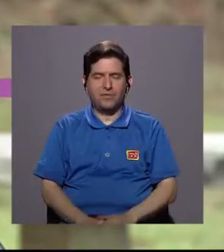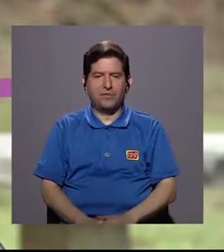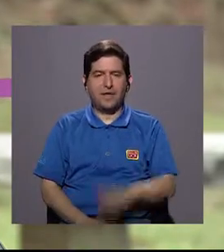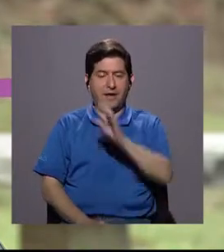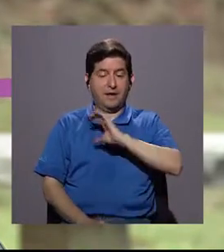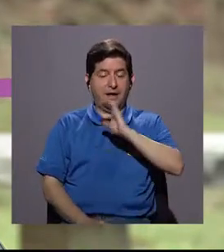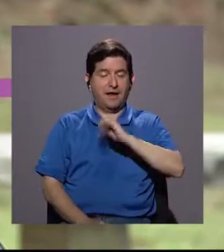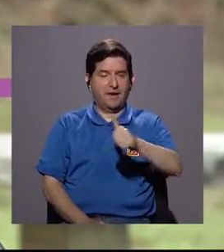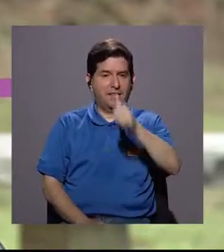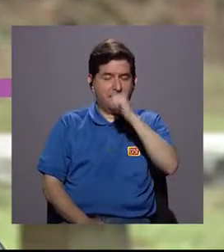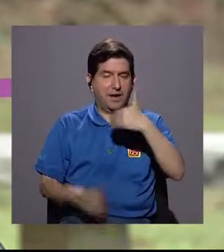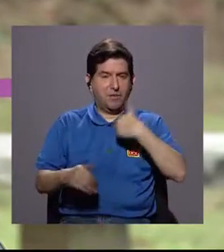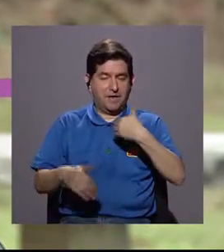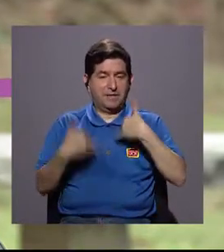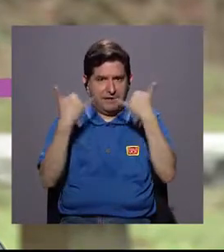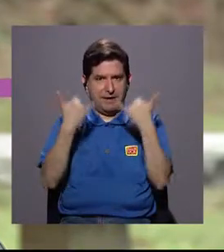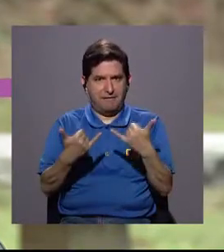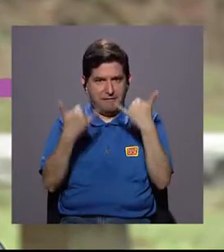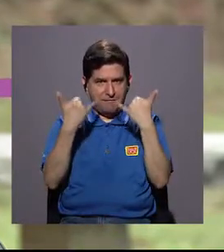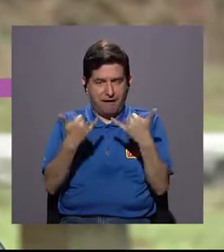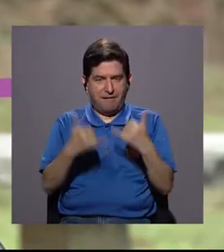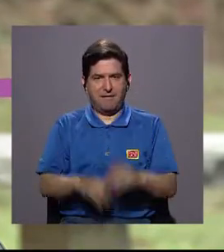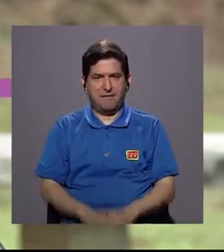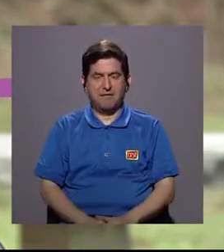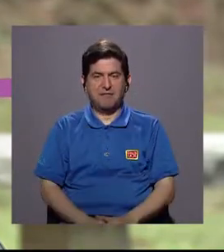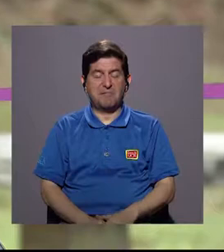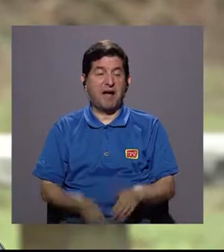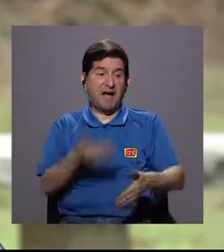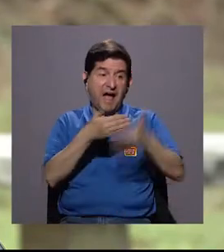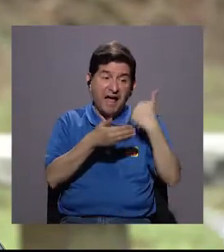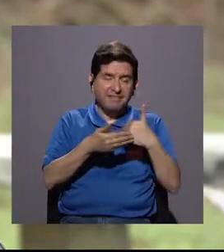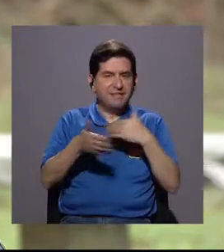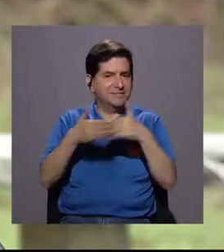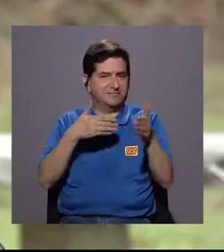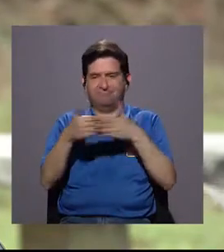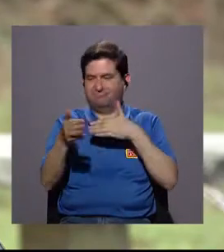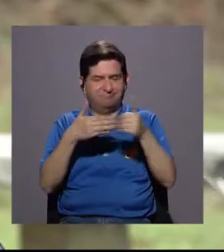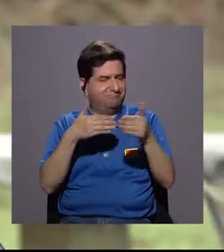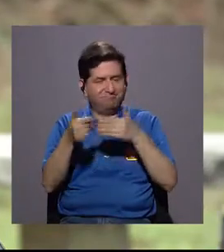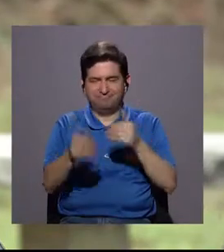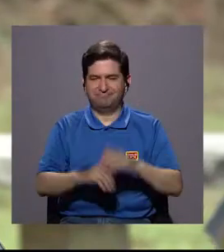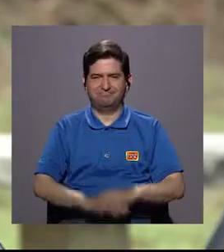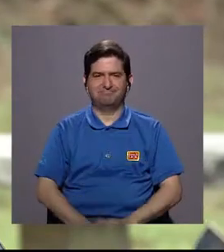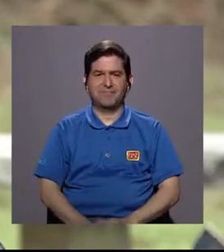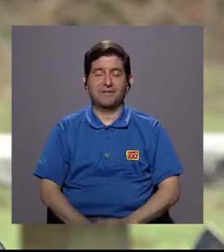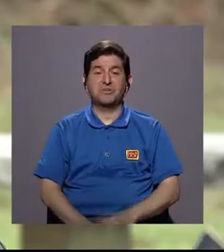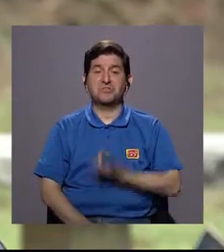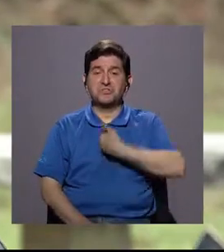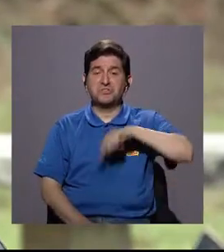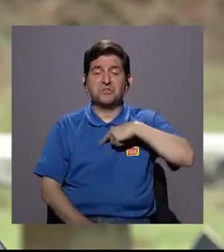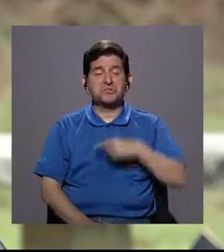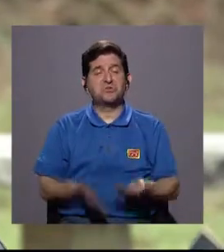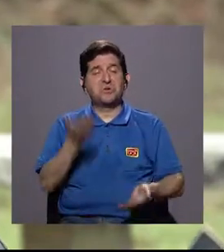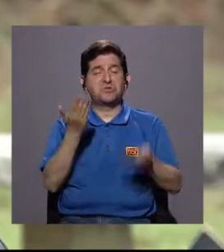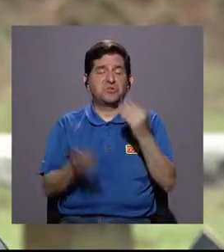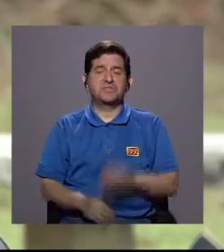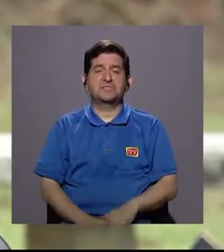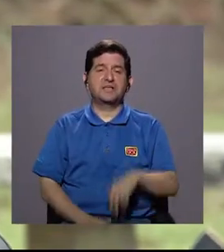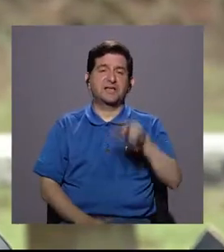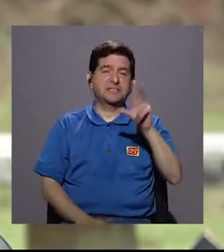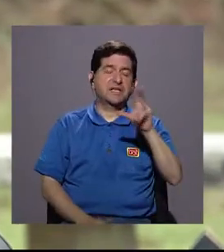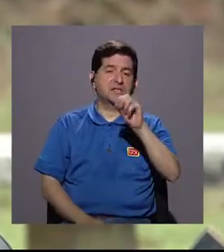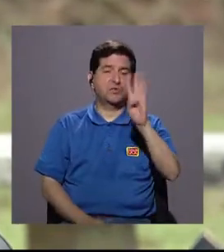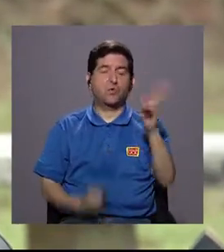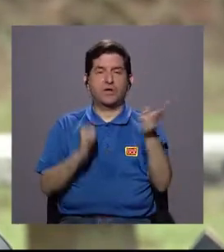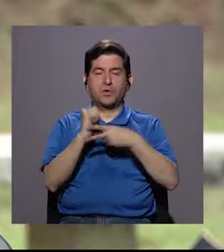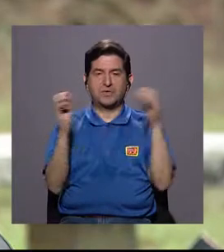cantidad y la calidad de recursos que tenemos en este momento, no les importaba. Entonces, tendemos a durar tres o